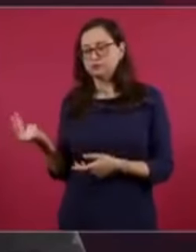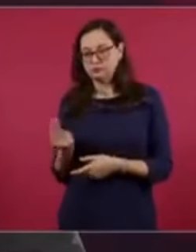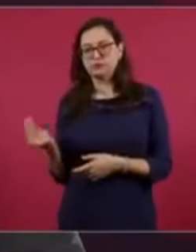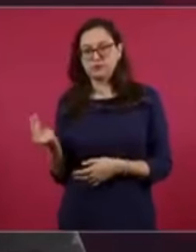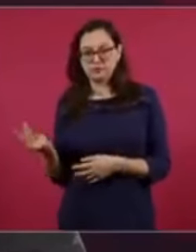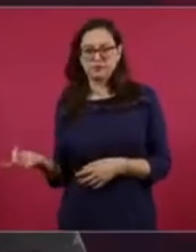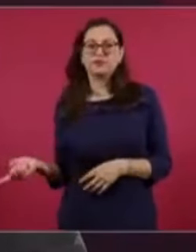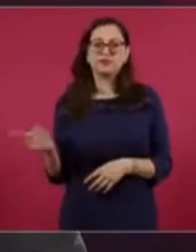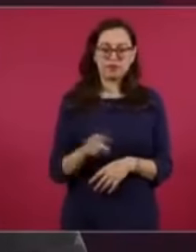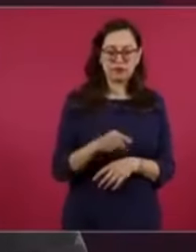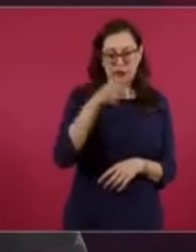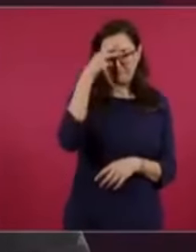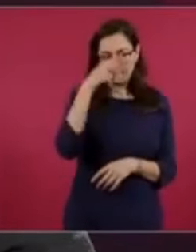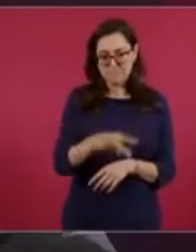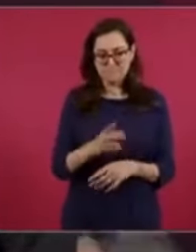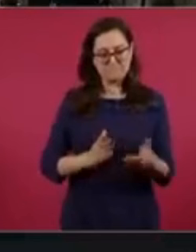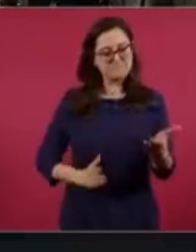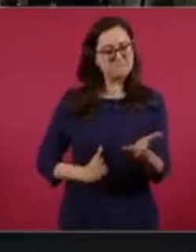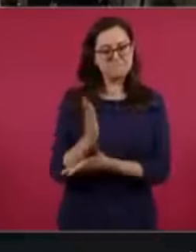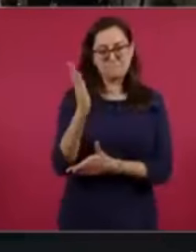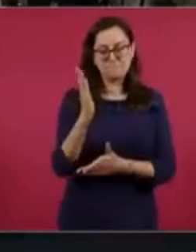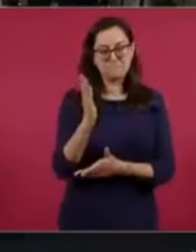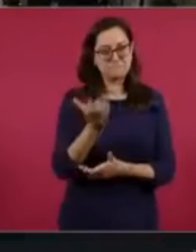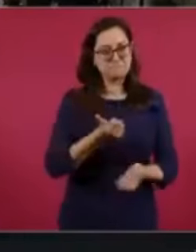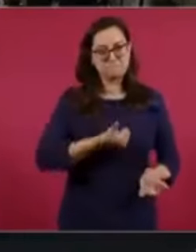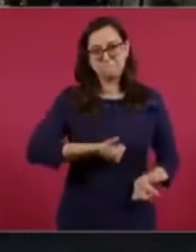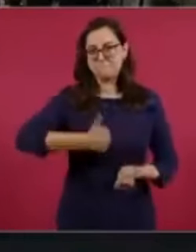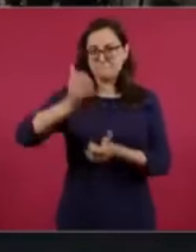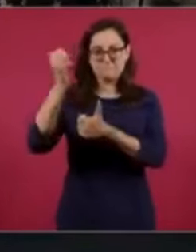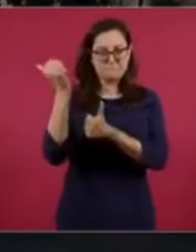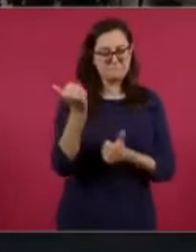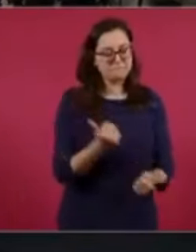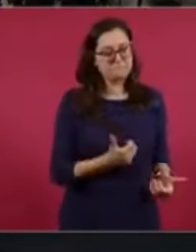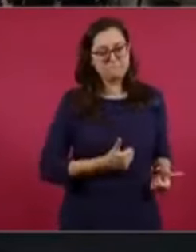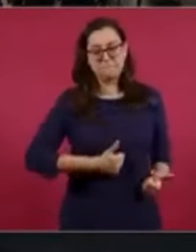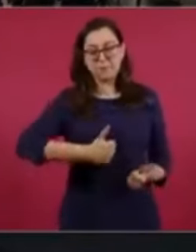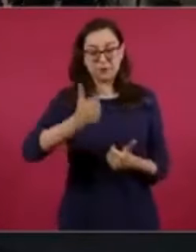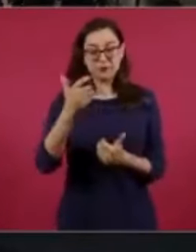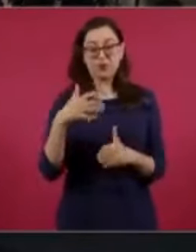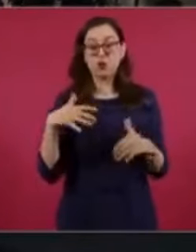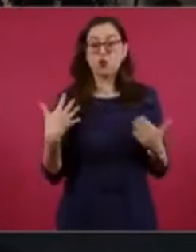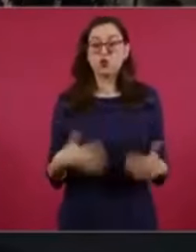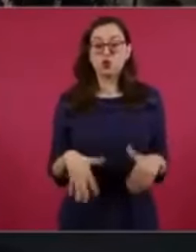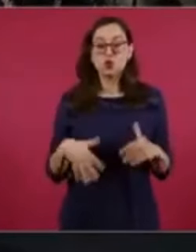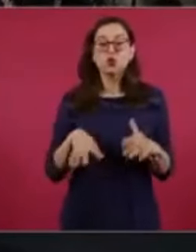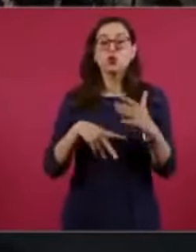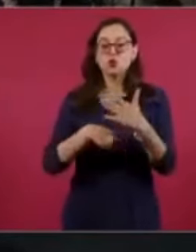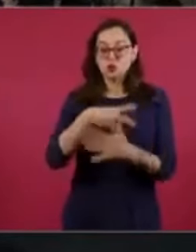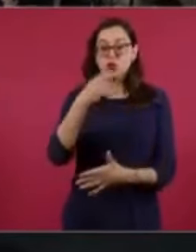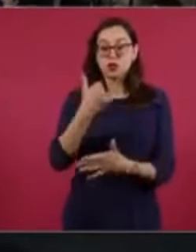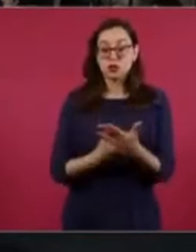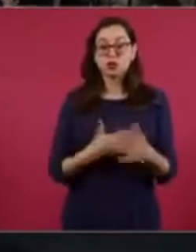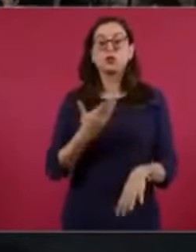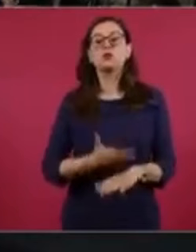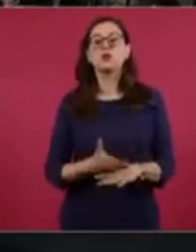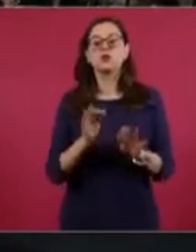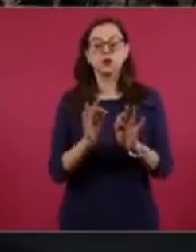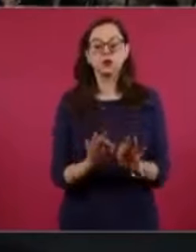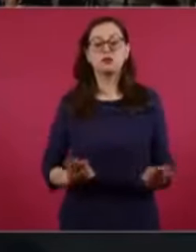paso, tiene mucho potencial, es un proyecto estratégico.